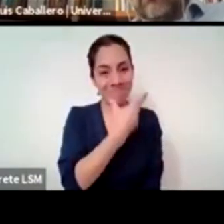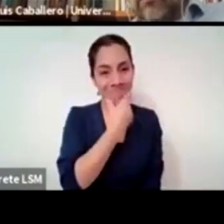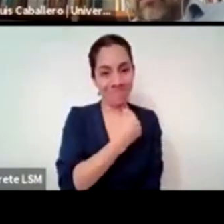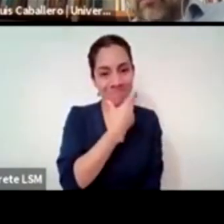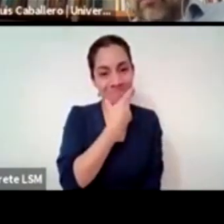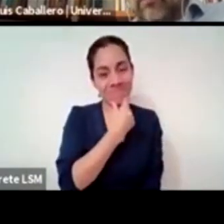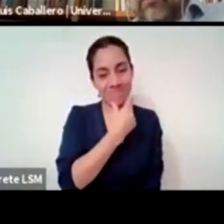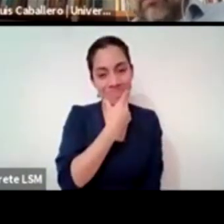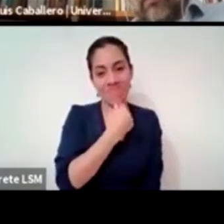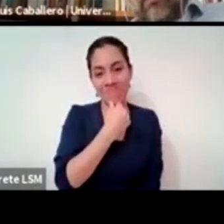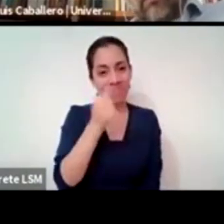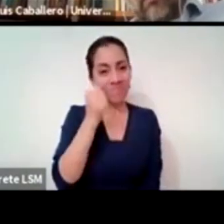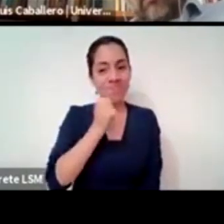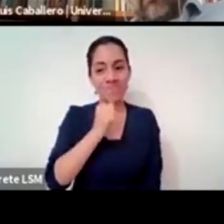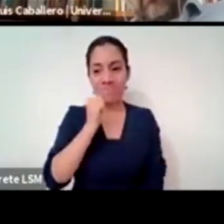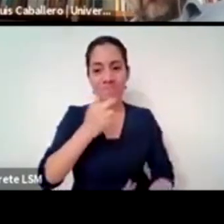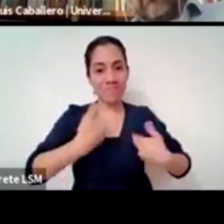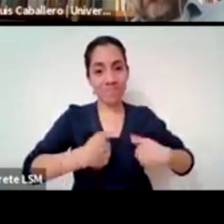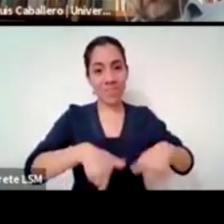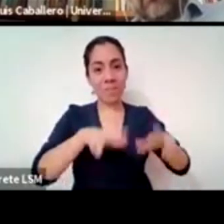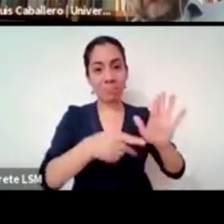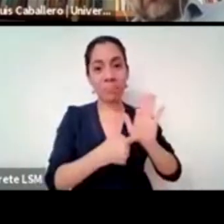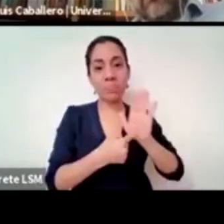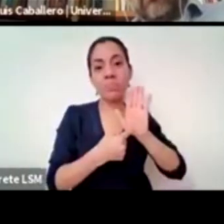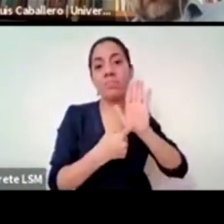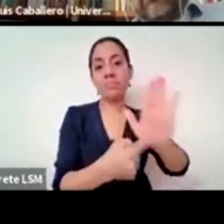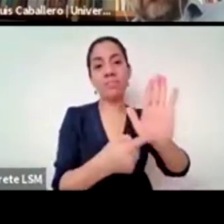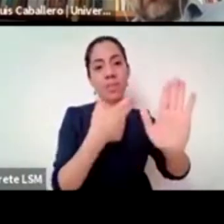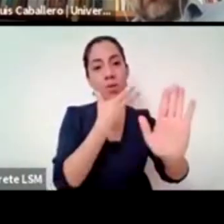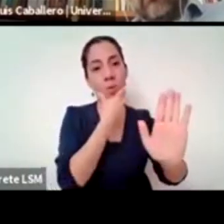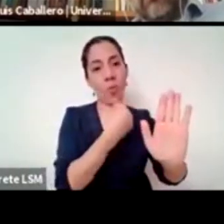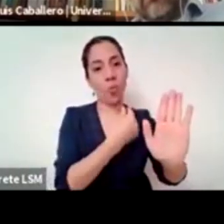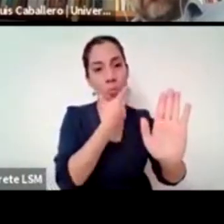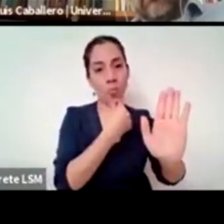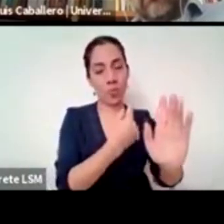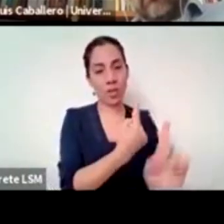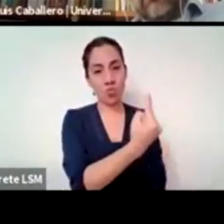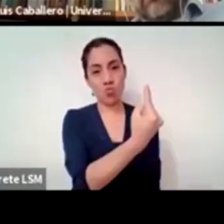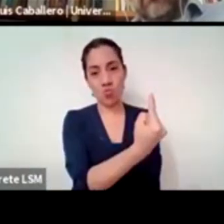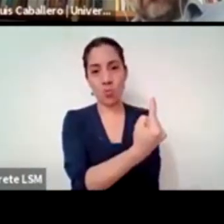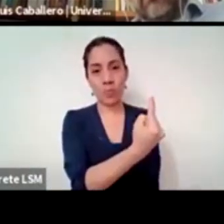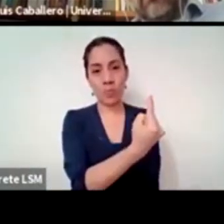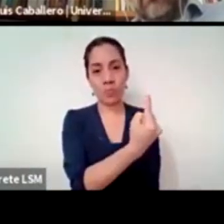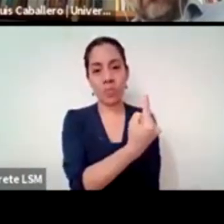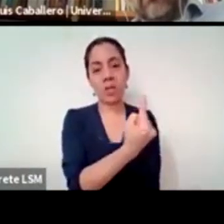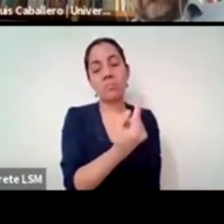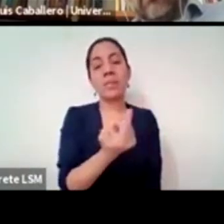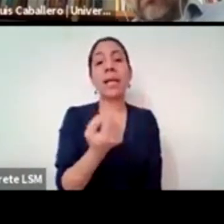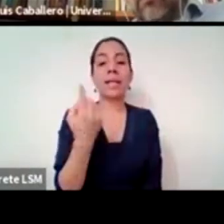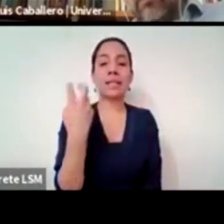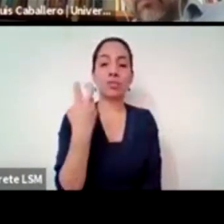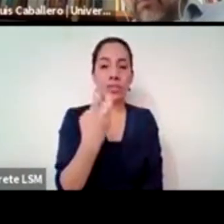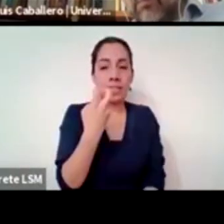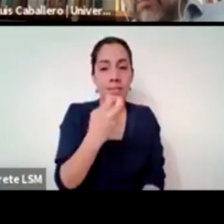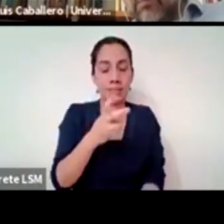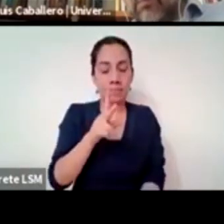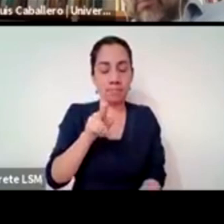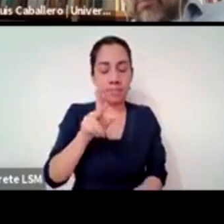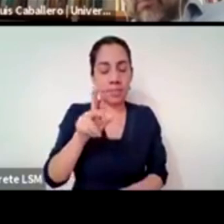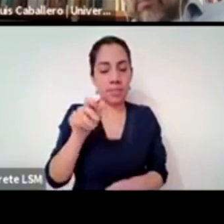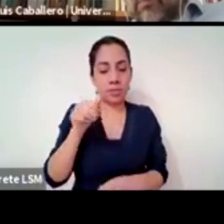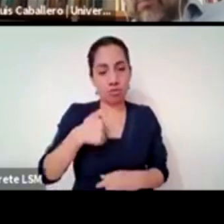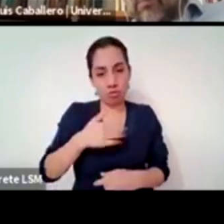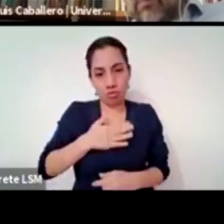como representado como varón esta sería por tanto la primera afirmación las mujeres